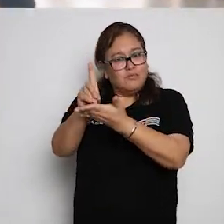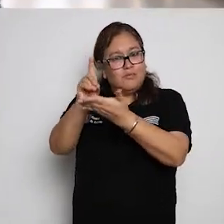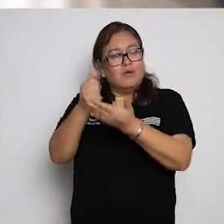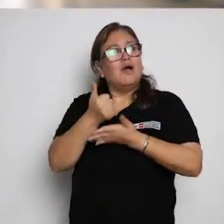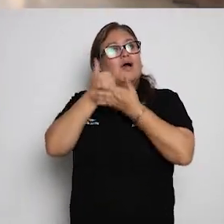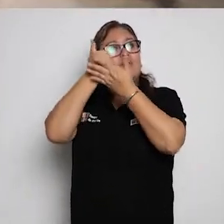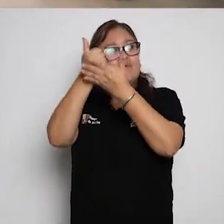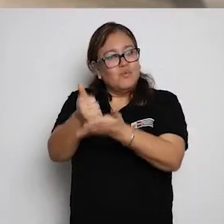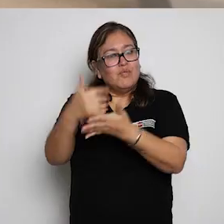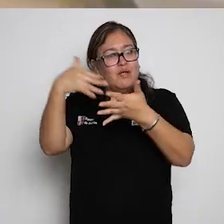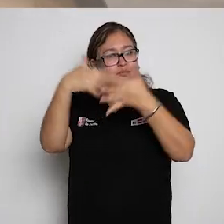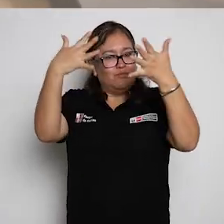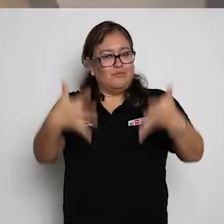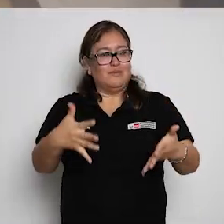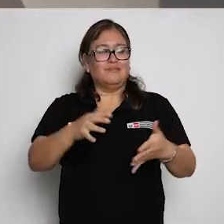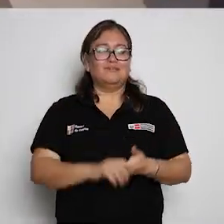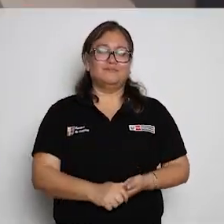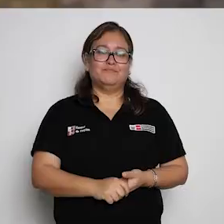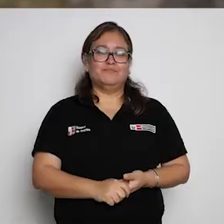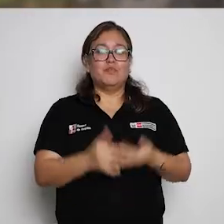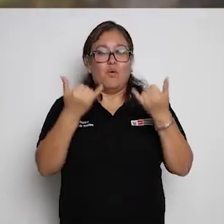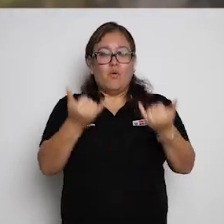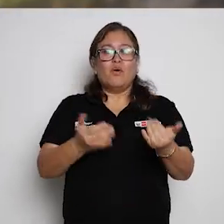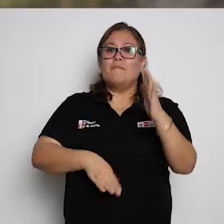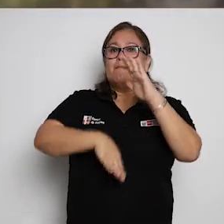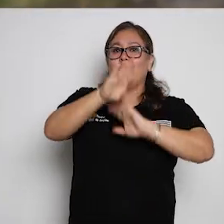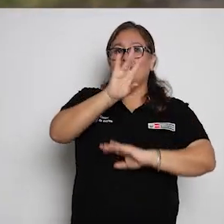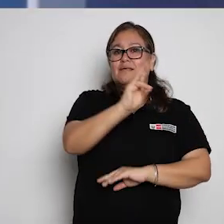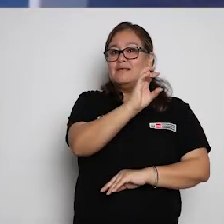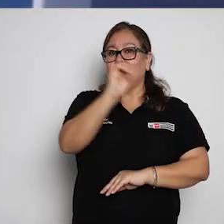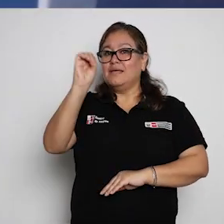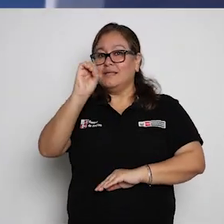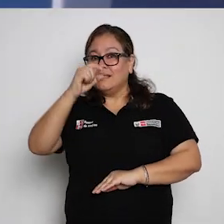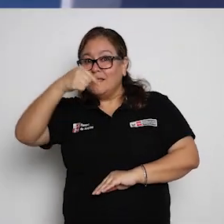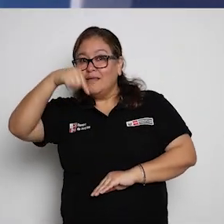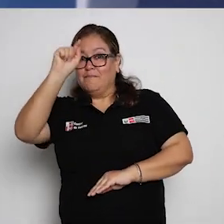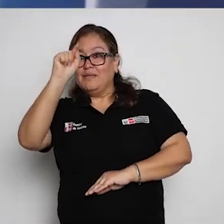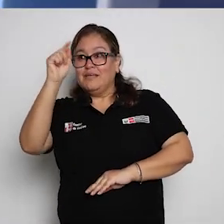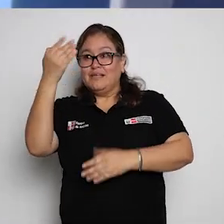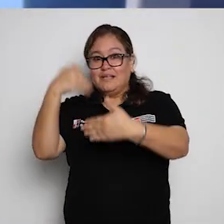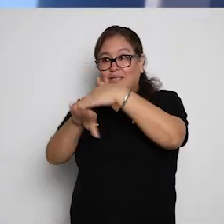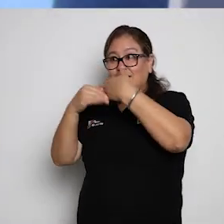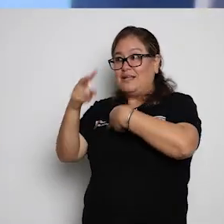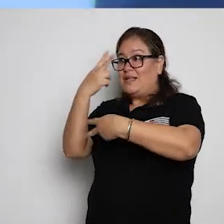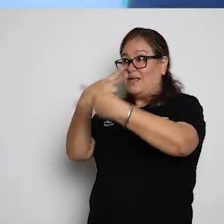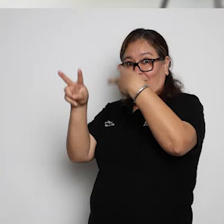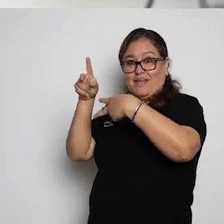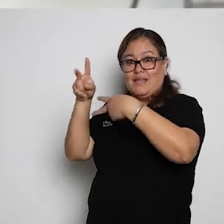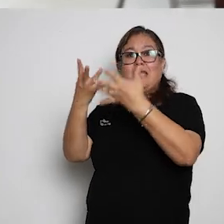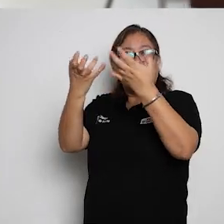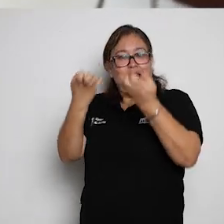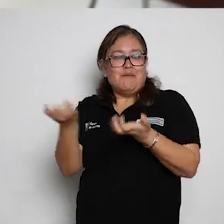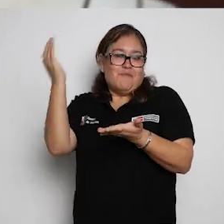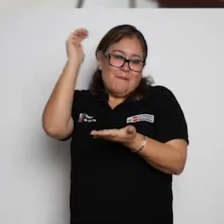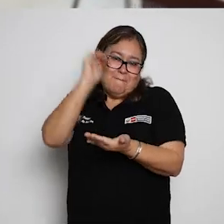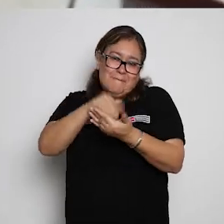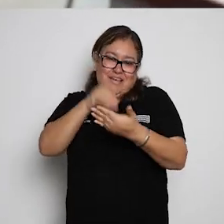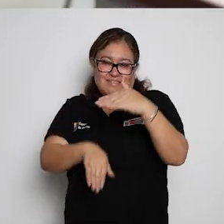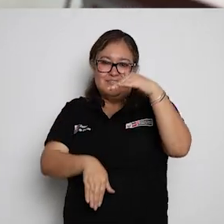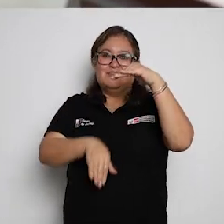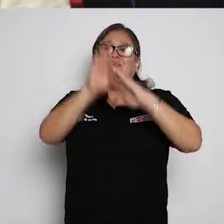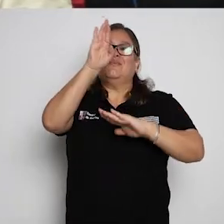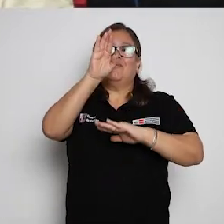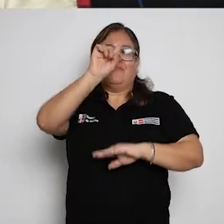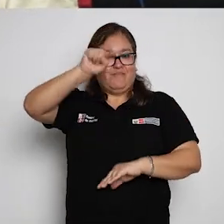a ayudar a las estudiantes. Hoy son más de 700 mil las visitas a nivel nacional, y queremos llegar al